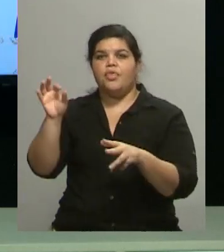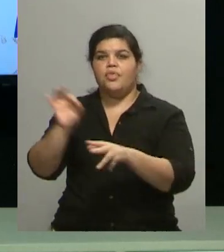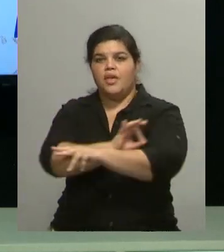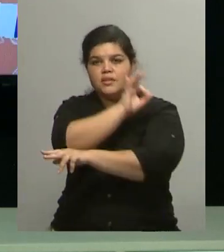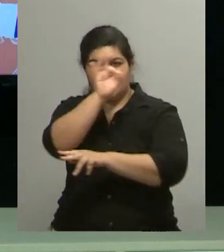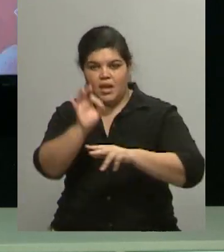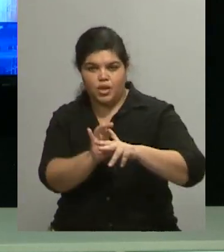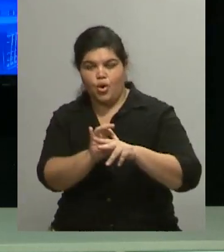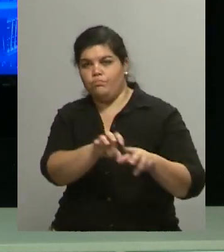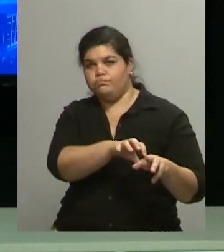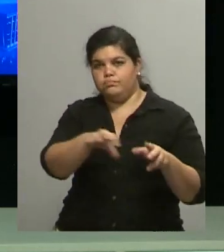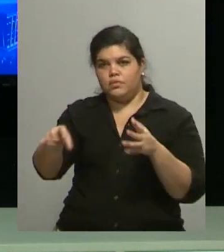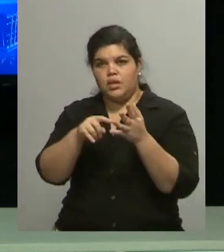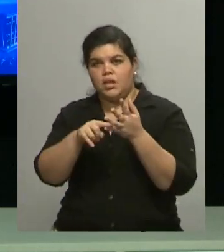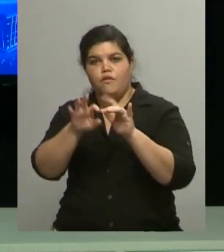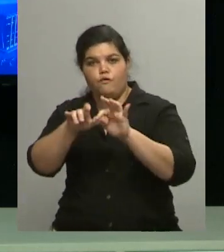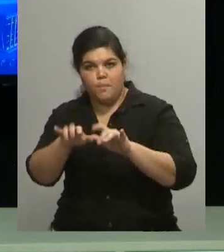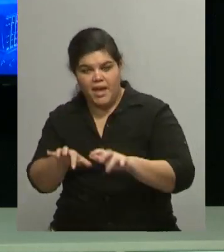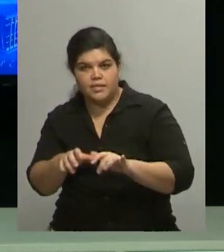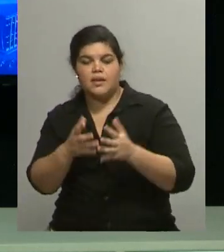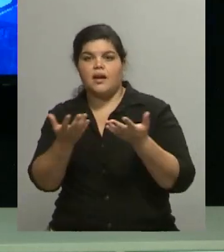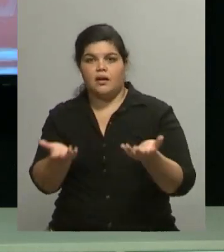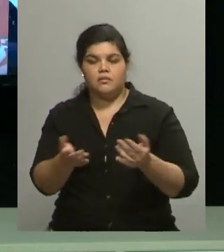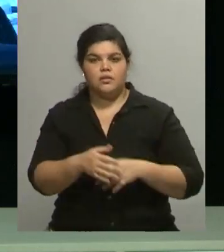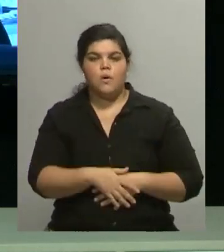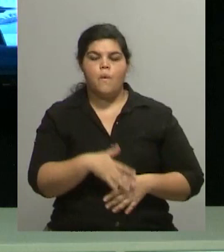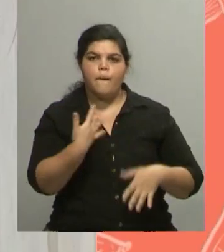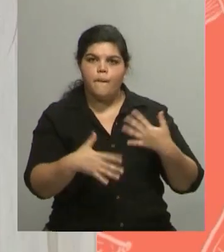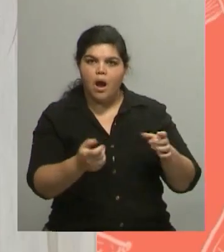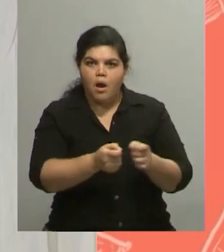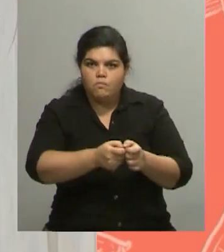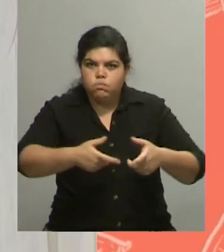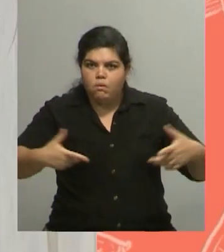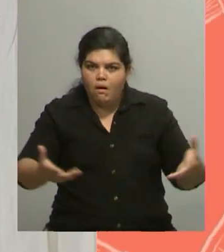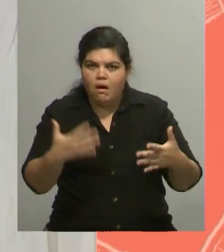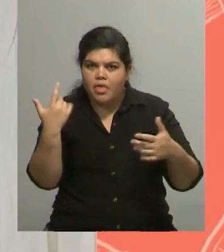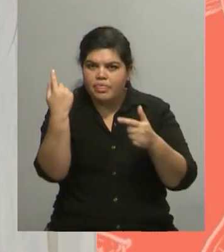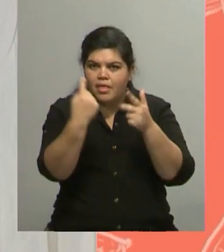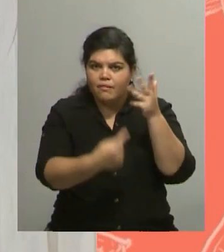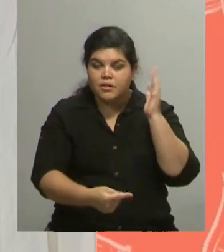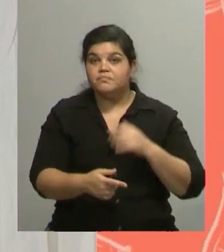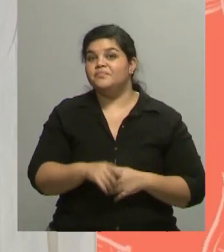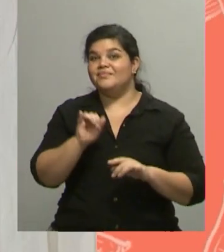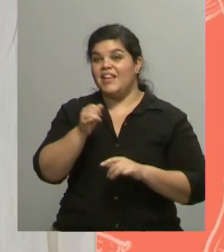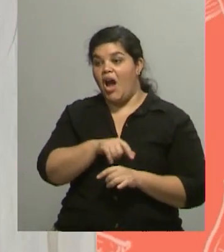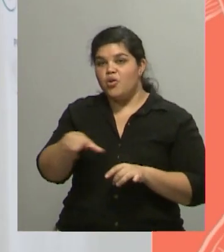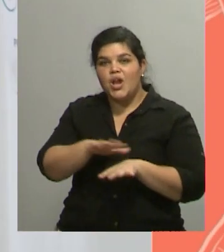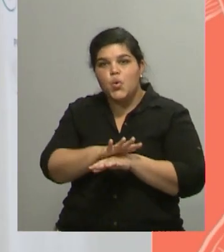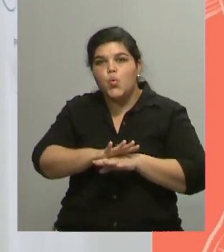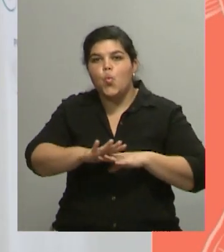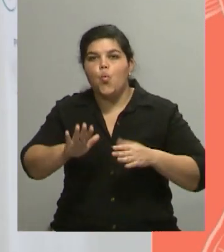informática. Ah, o sea que es sumamente amplio. Es amplísimo. Ahora, unos nuevos que son lúdicos,